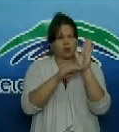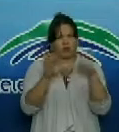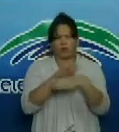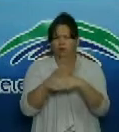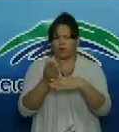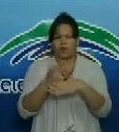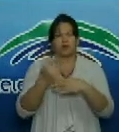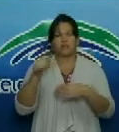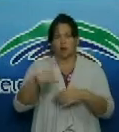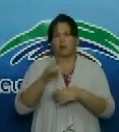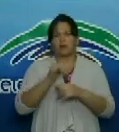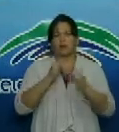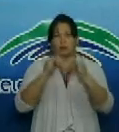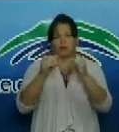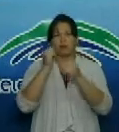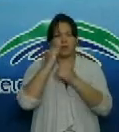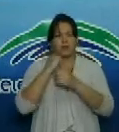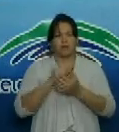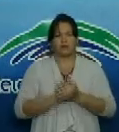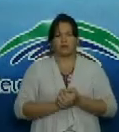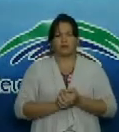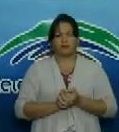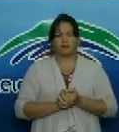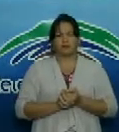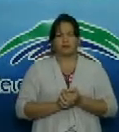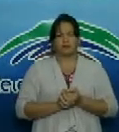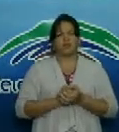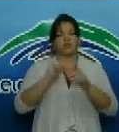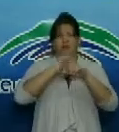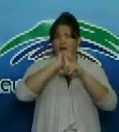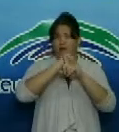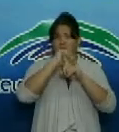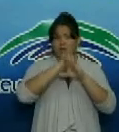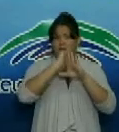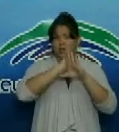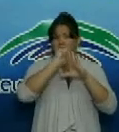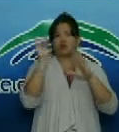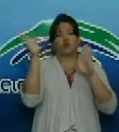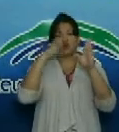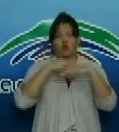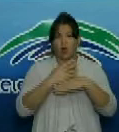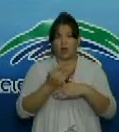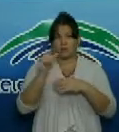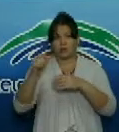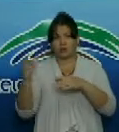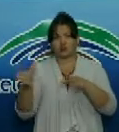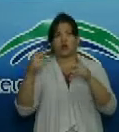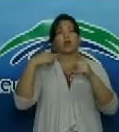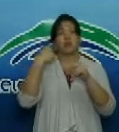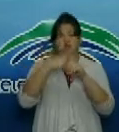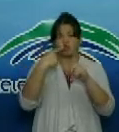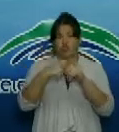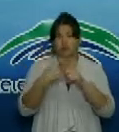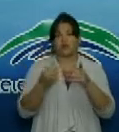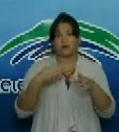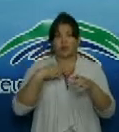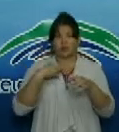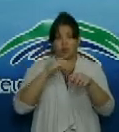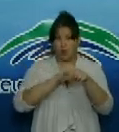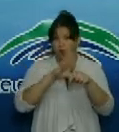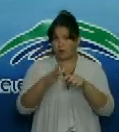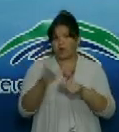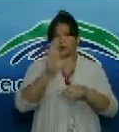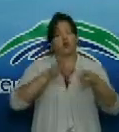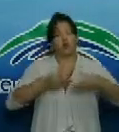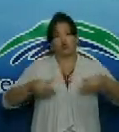siguiente reporte nos amplía aunque el municipio de urbano noris no reporta casos positivos a la COVID-19 el consejo de